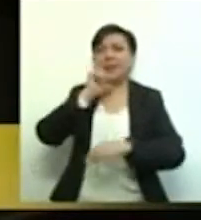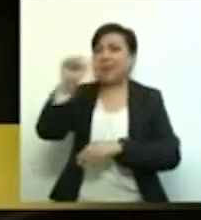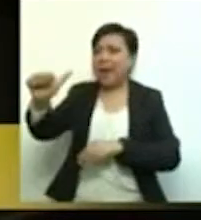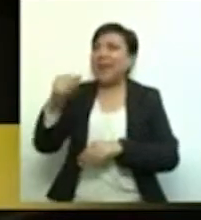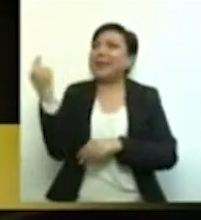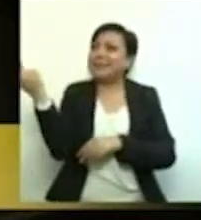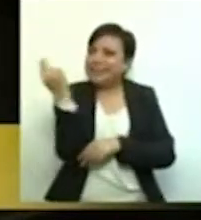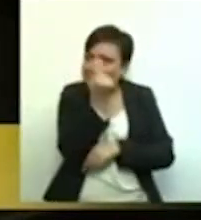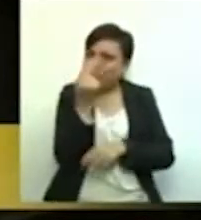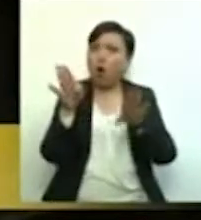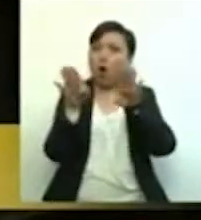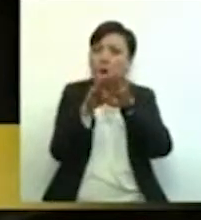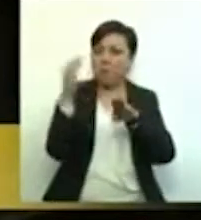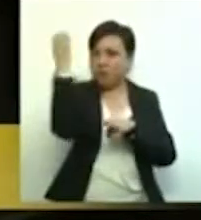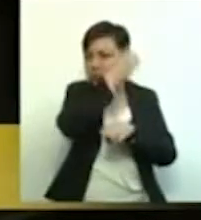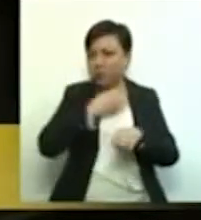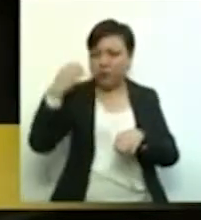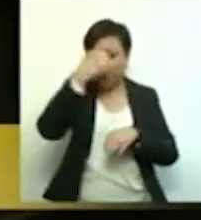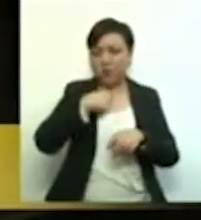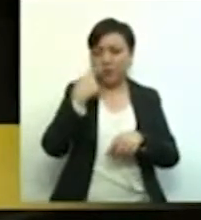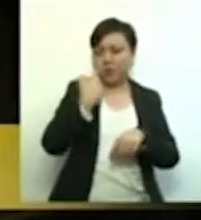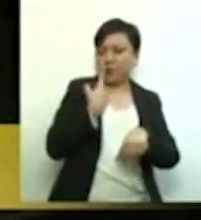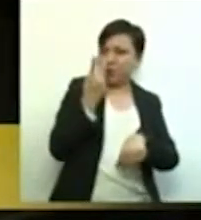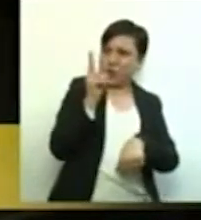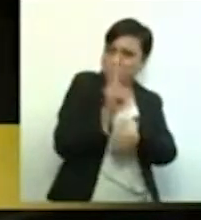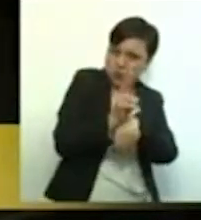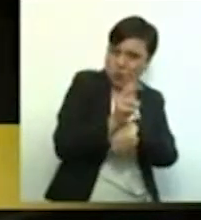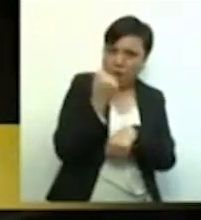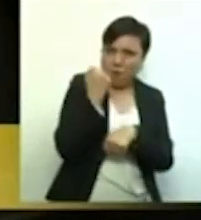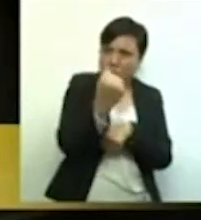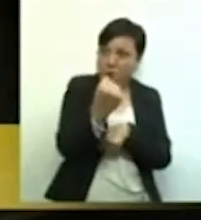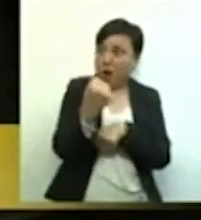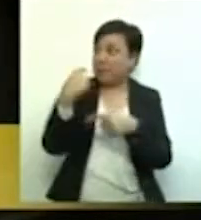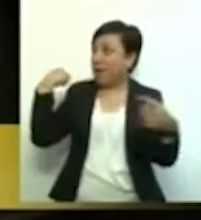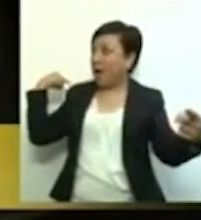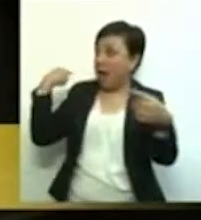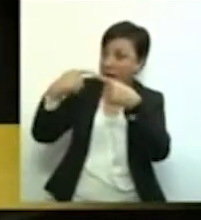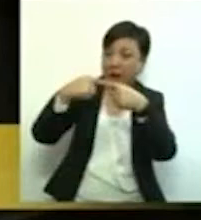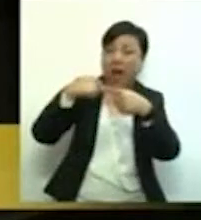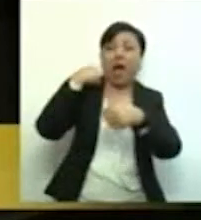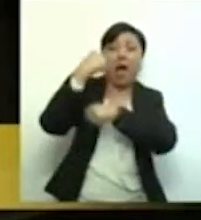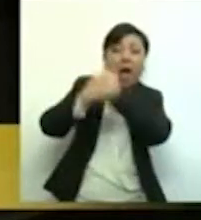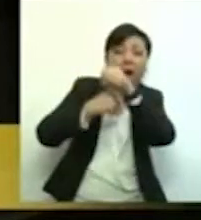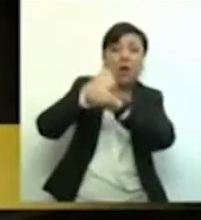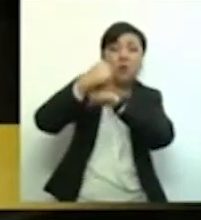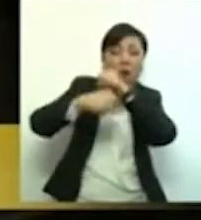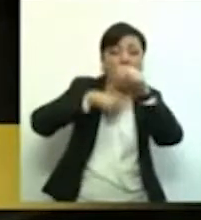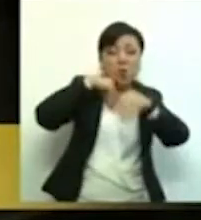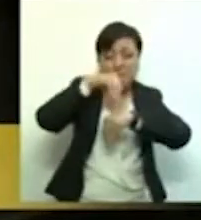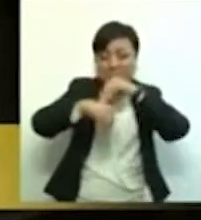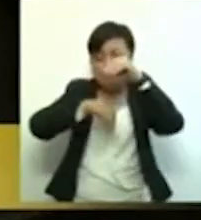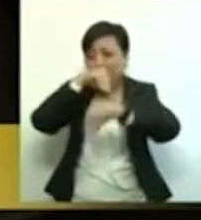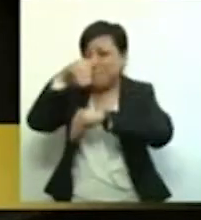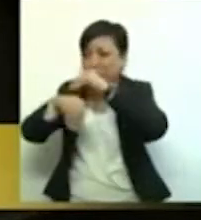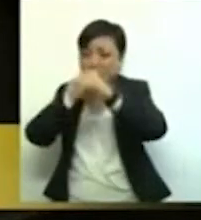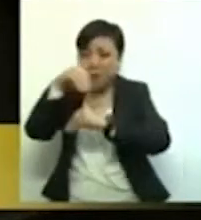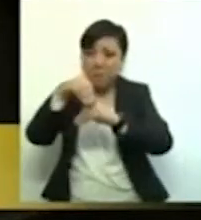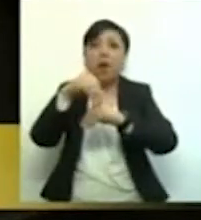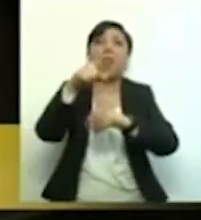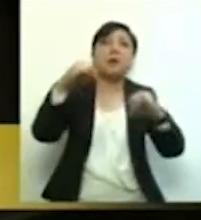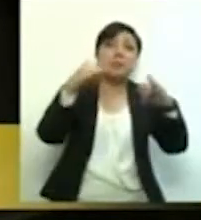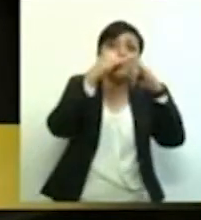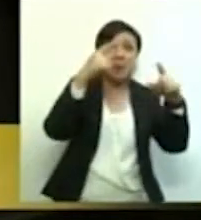candados institucionales, no destruir el avance de años en la construcción de fideicomisos y dependencias que han demostrado ser útil